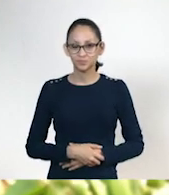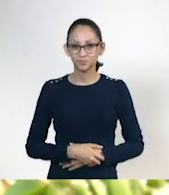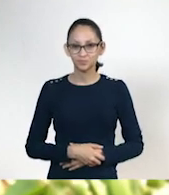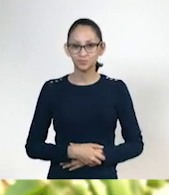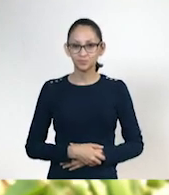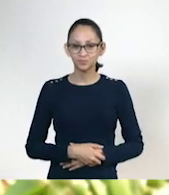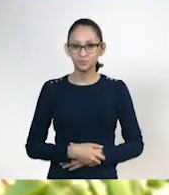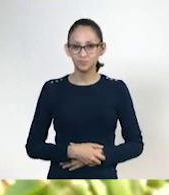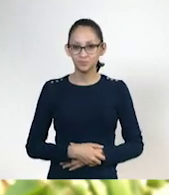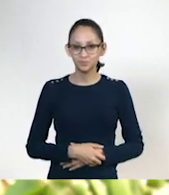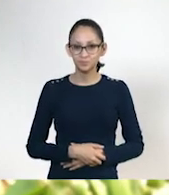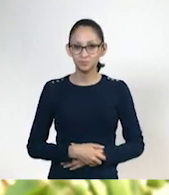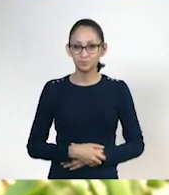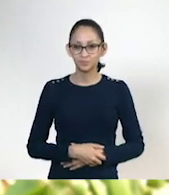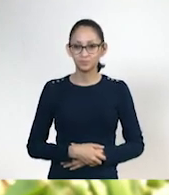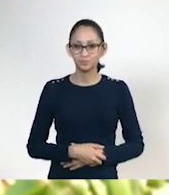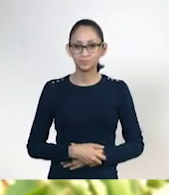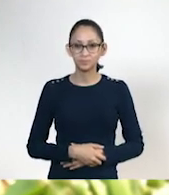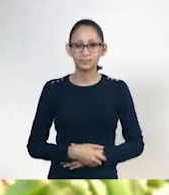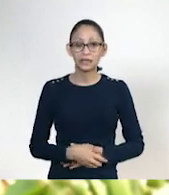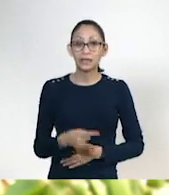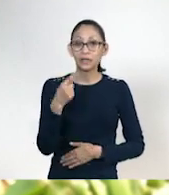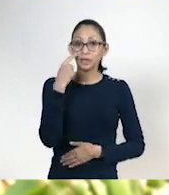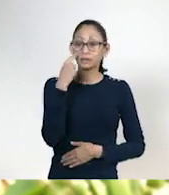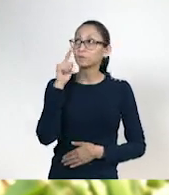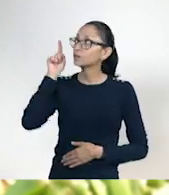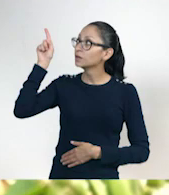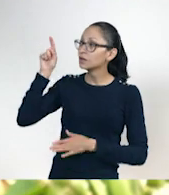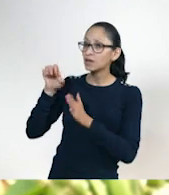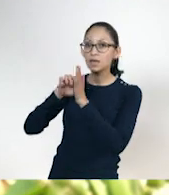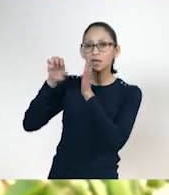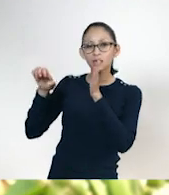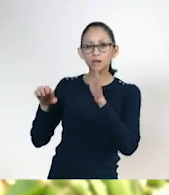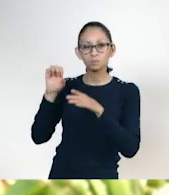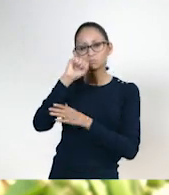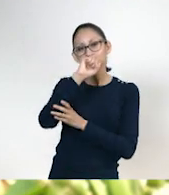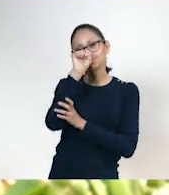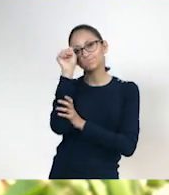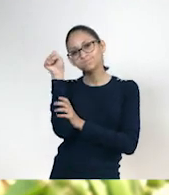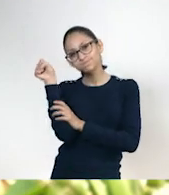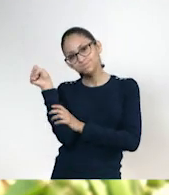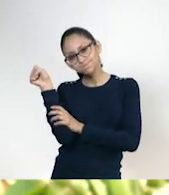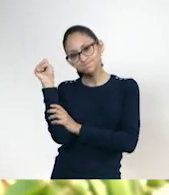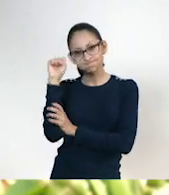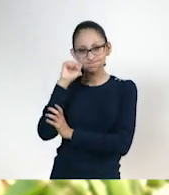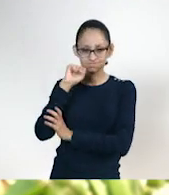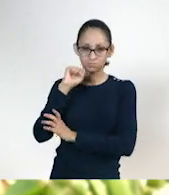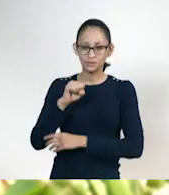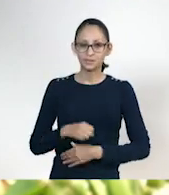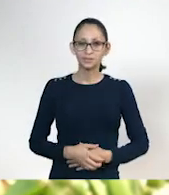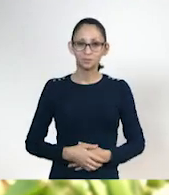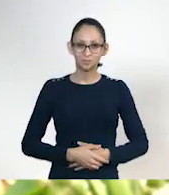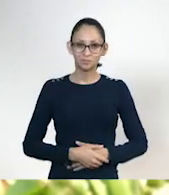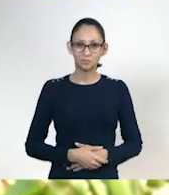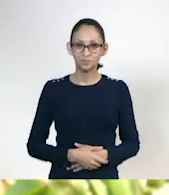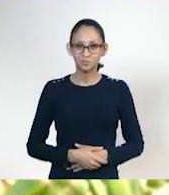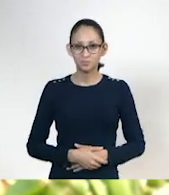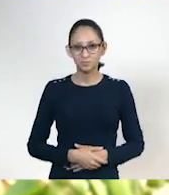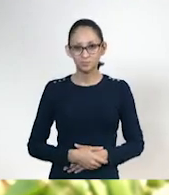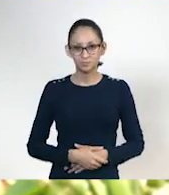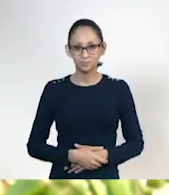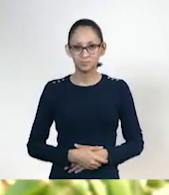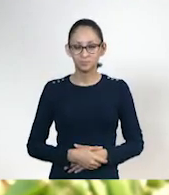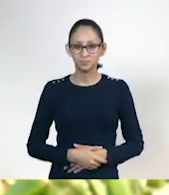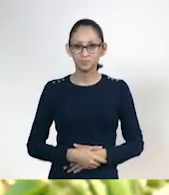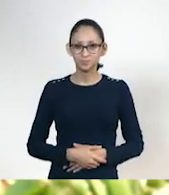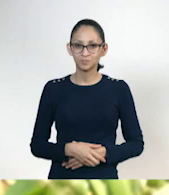Primero hacia el lado. En donde está nuestro brazo. Y nos estamos adelantando la cabeza. Y luego hacia el